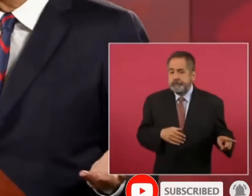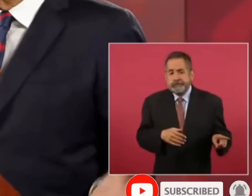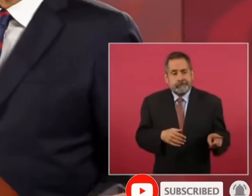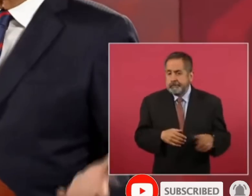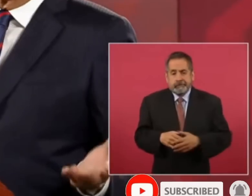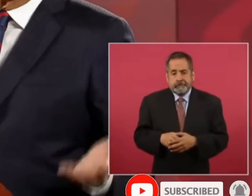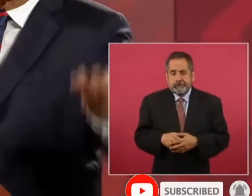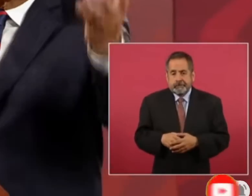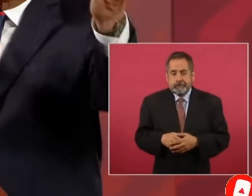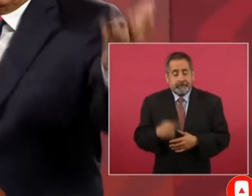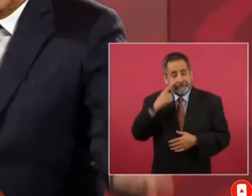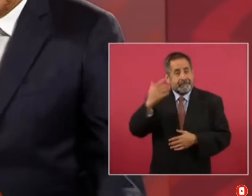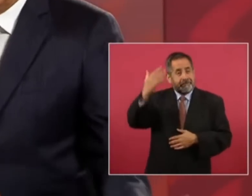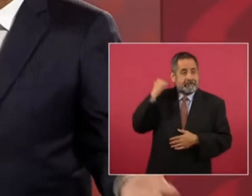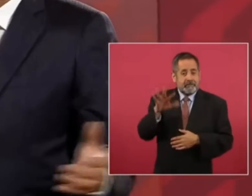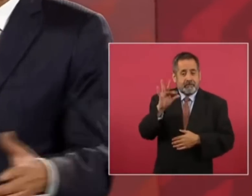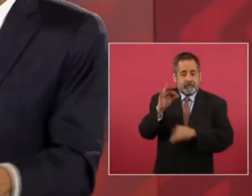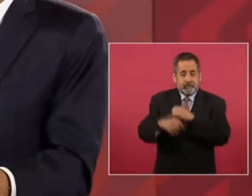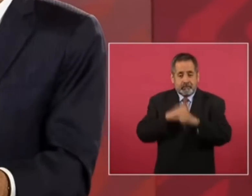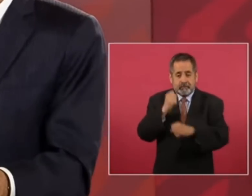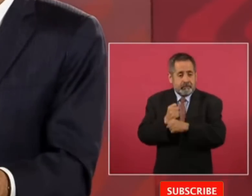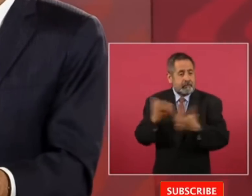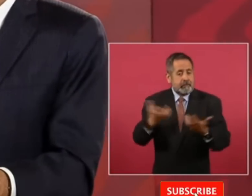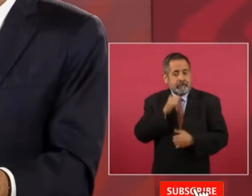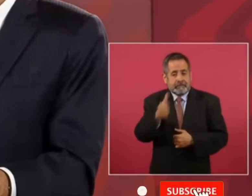llevaba más de 40 años que no se hacía una refinería